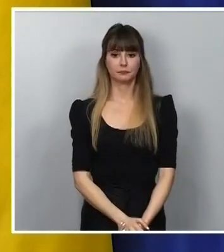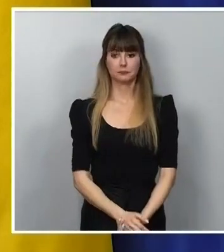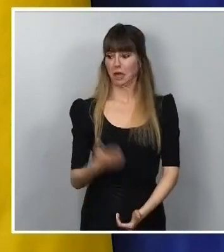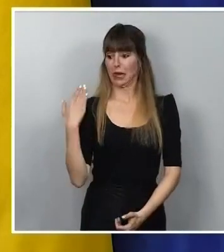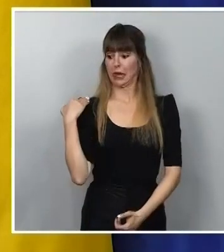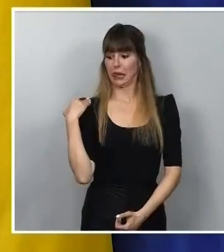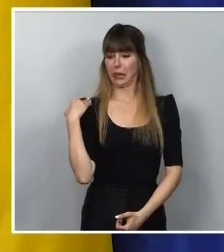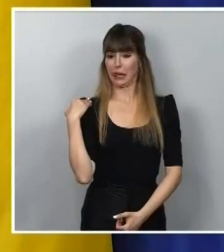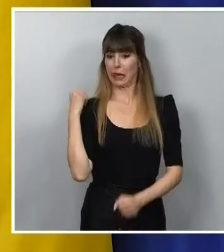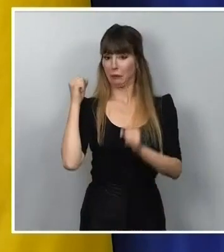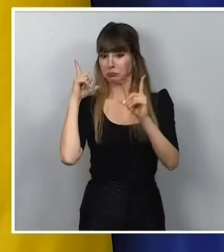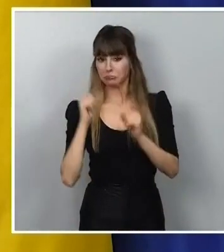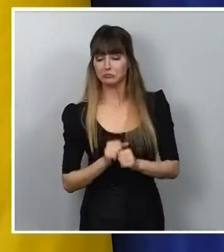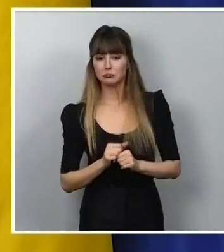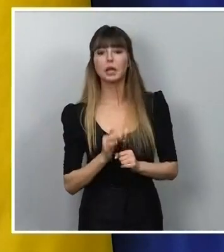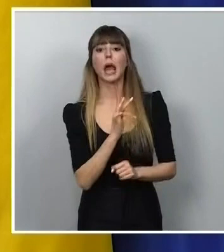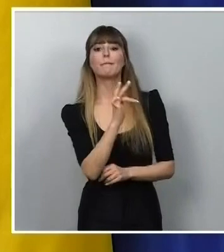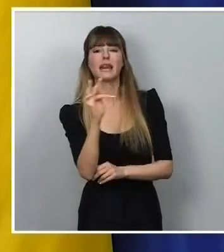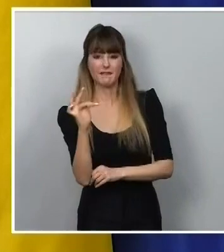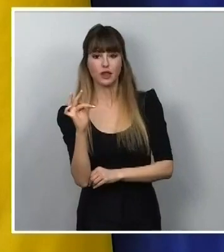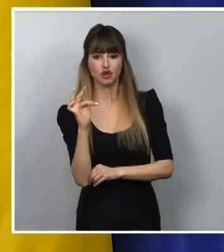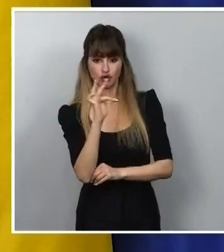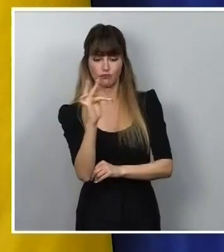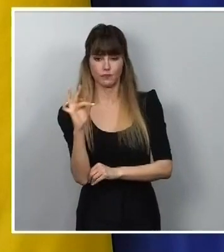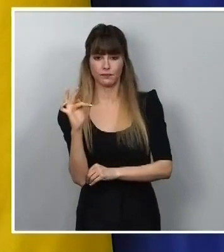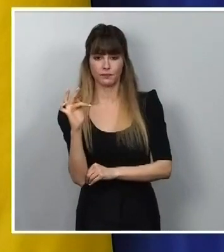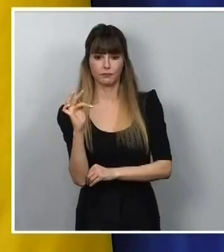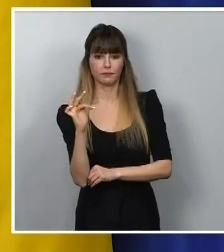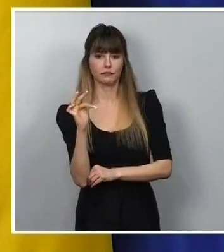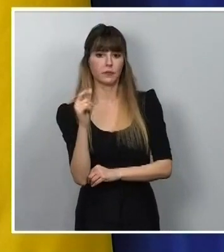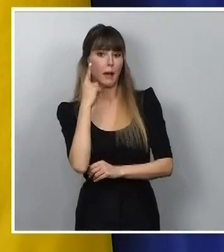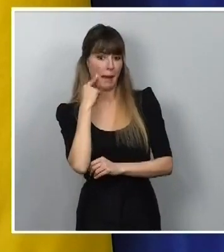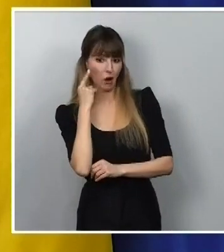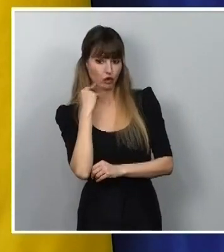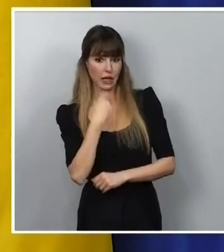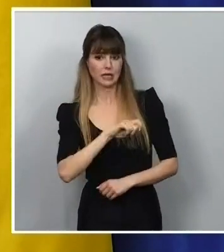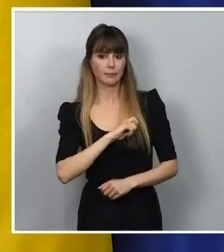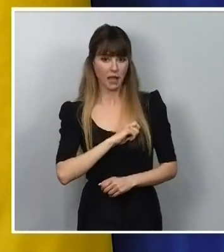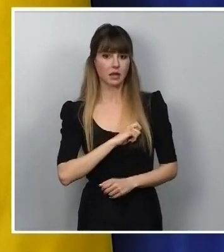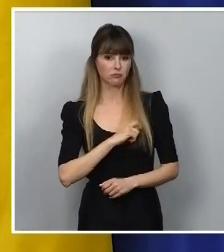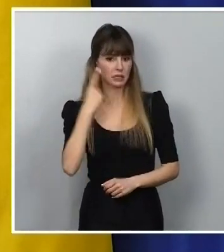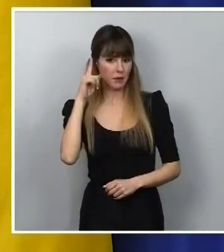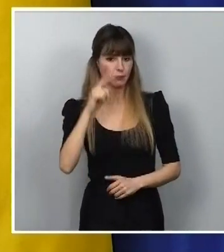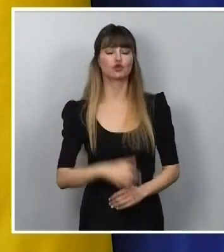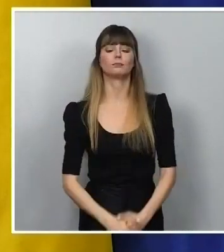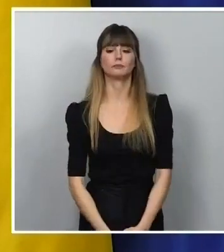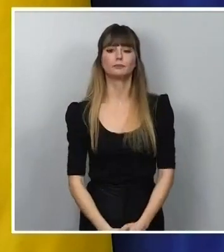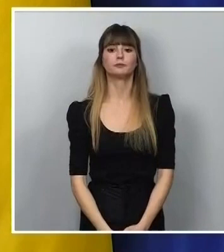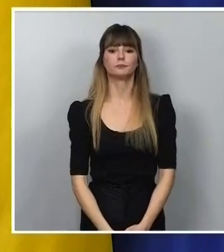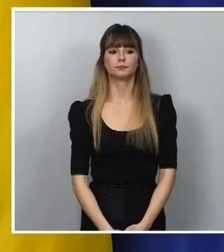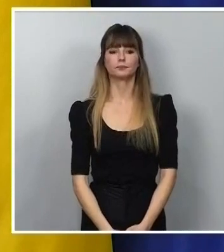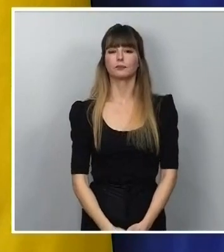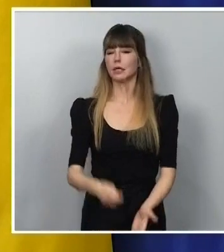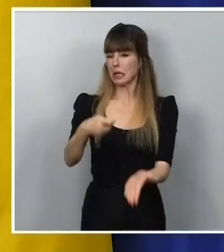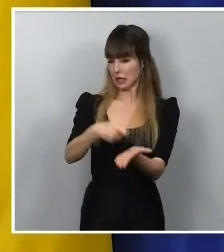los beneficios de las entidades financieras en nuestro país. También hemos conocido las